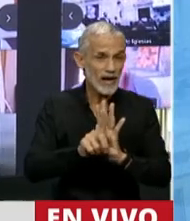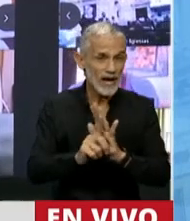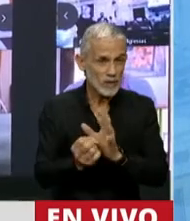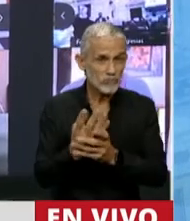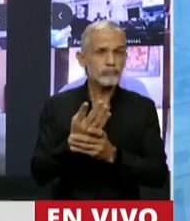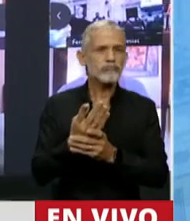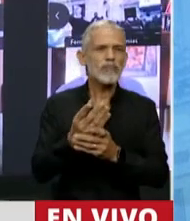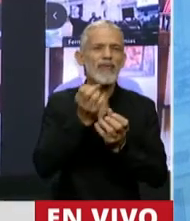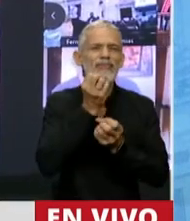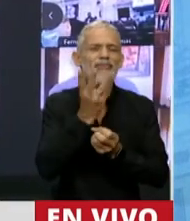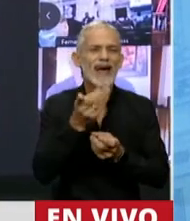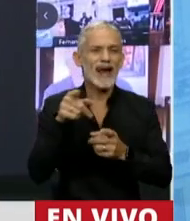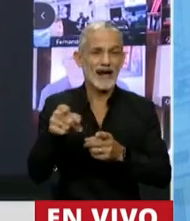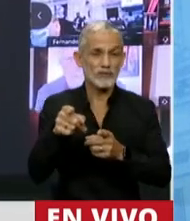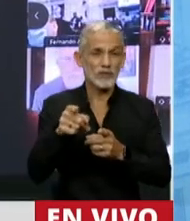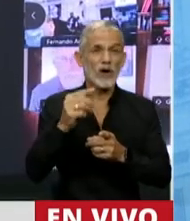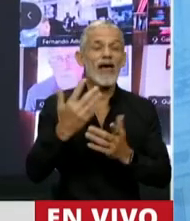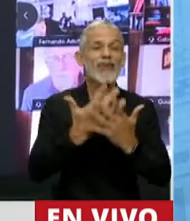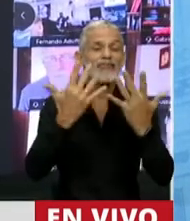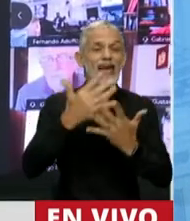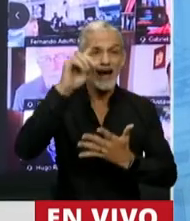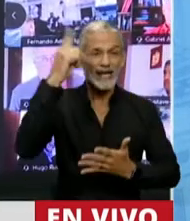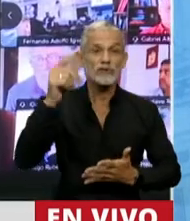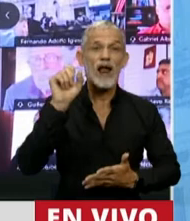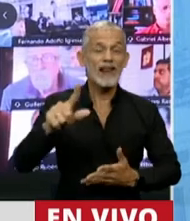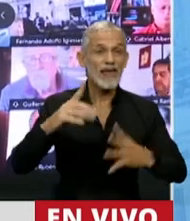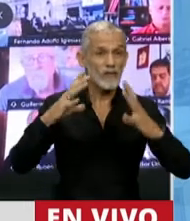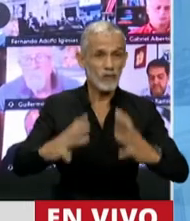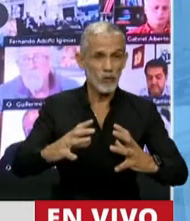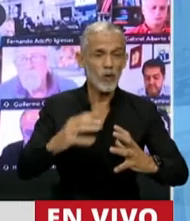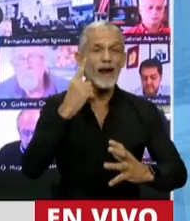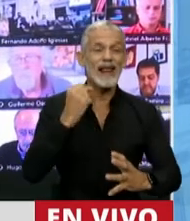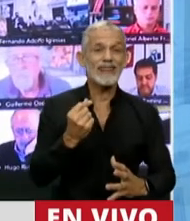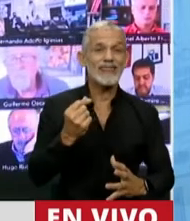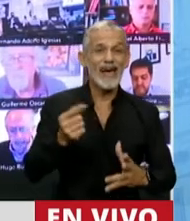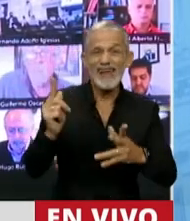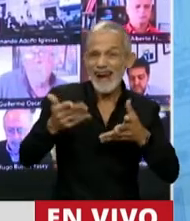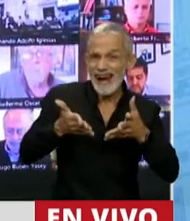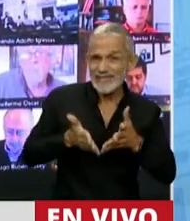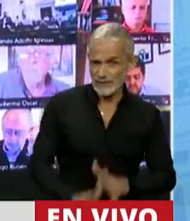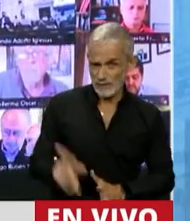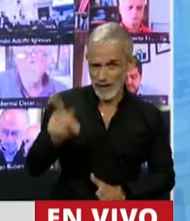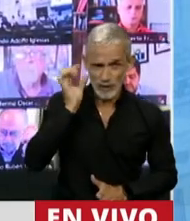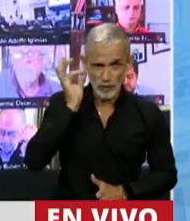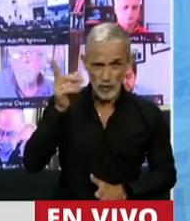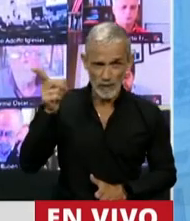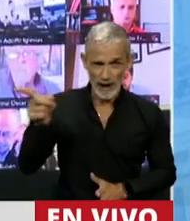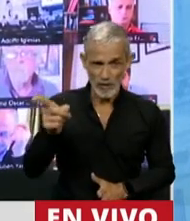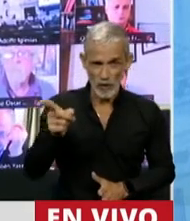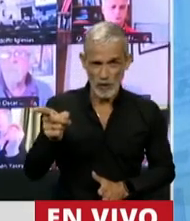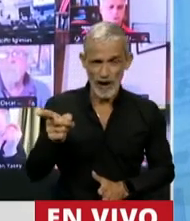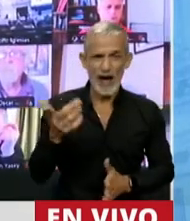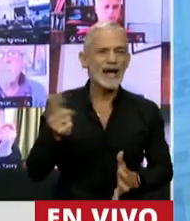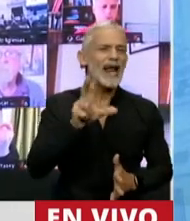donde declarase Día Nacional del Fútbol el día del nacimiento de Diego Armando